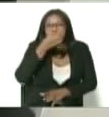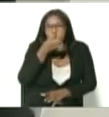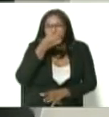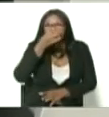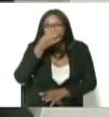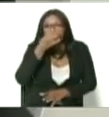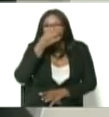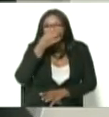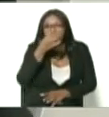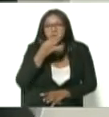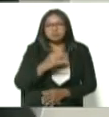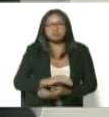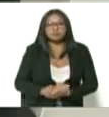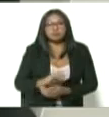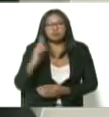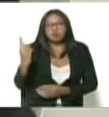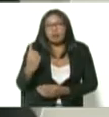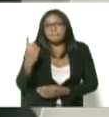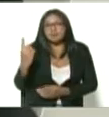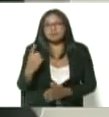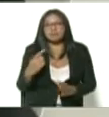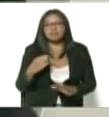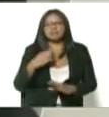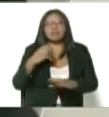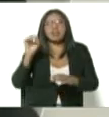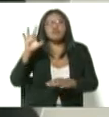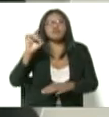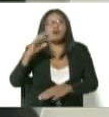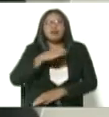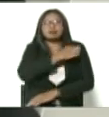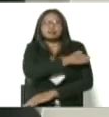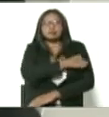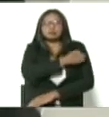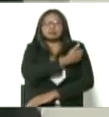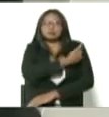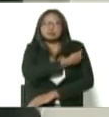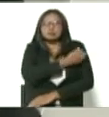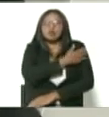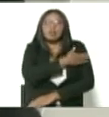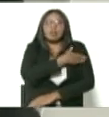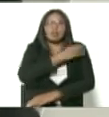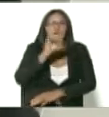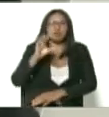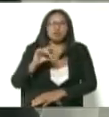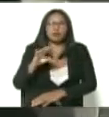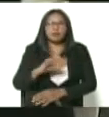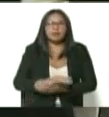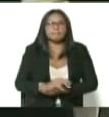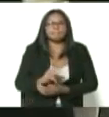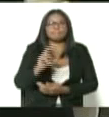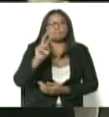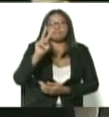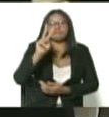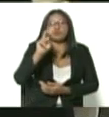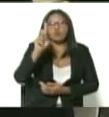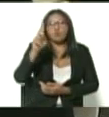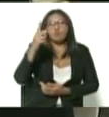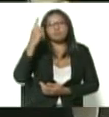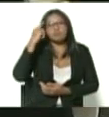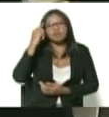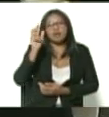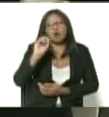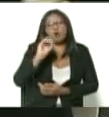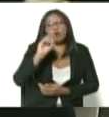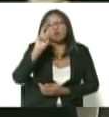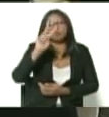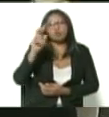pequeña molestia en el sitio donde ocurre la inyección y una cuestión que dura aproximadamente 24 a 48 horas podemos